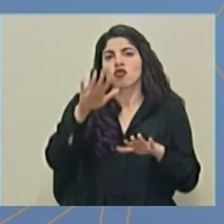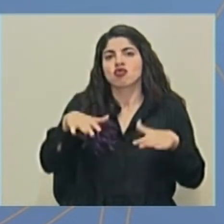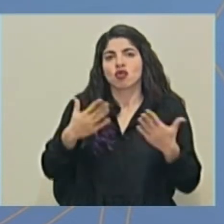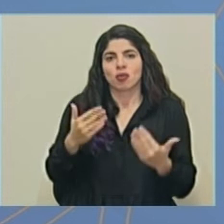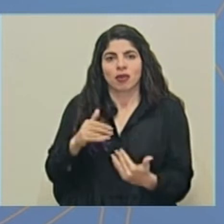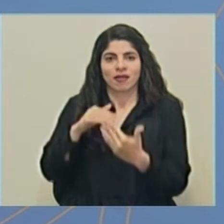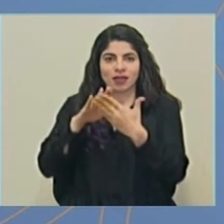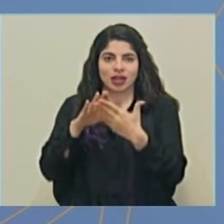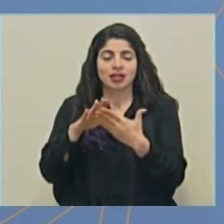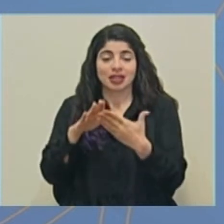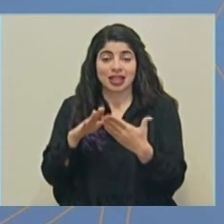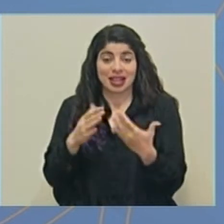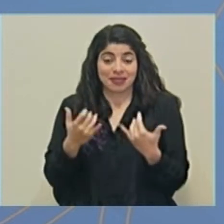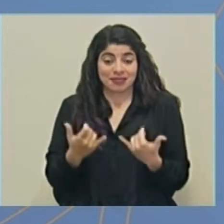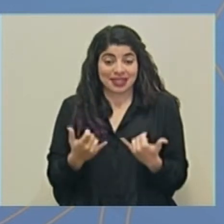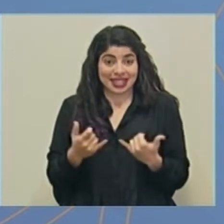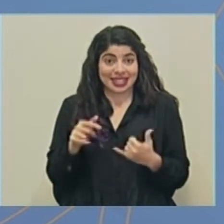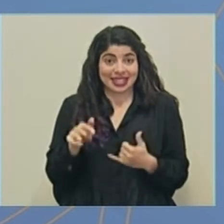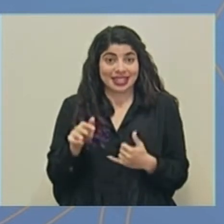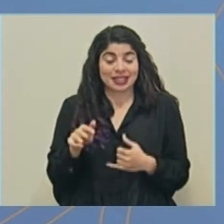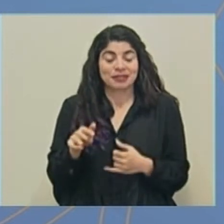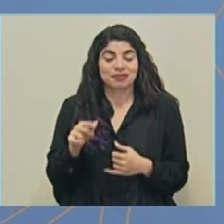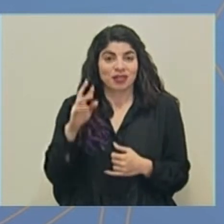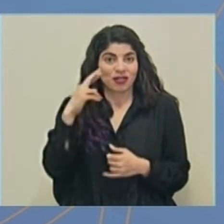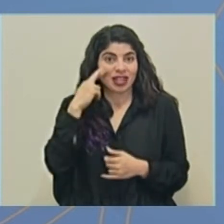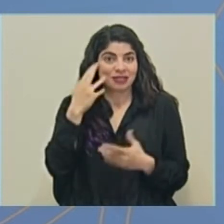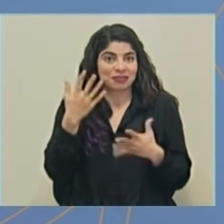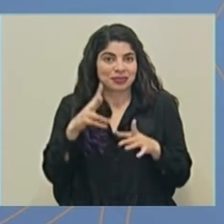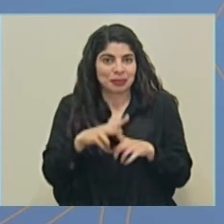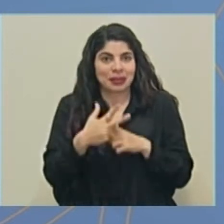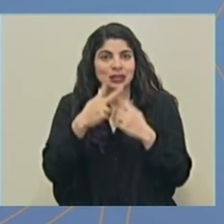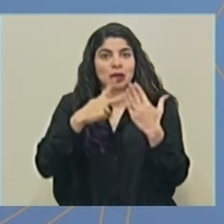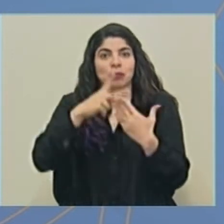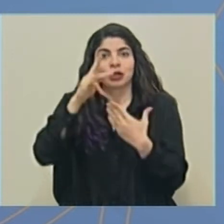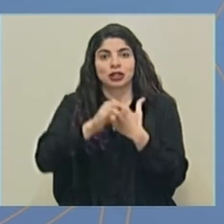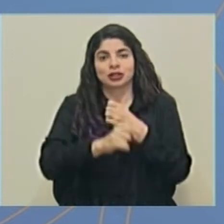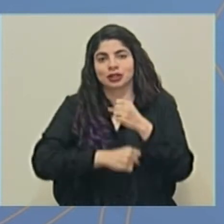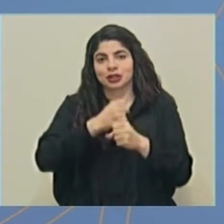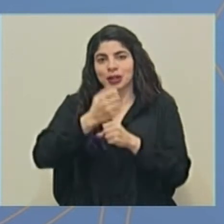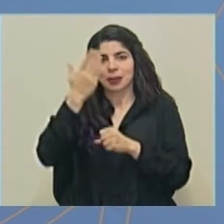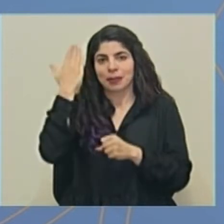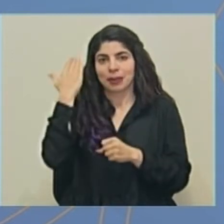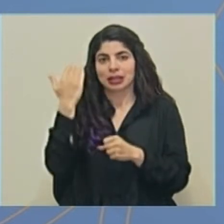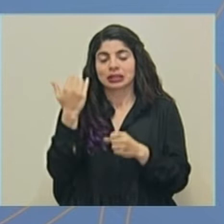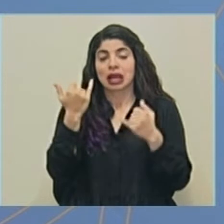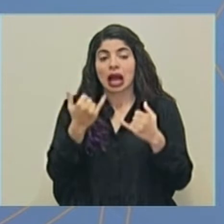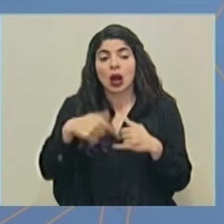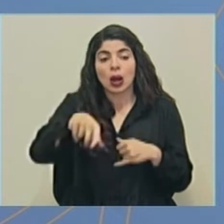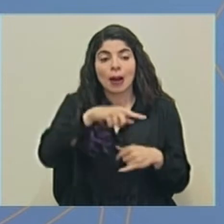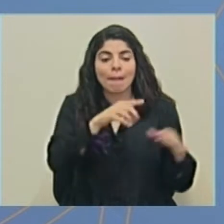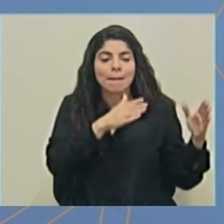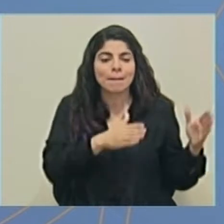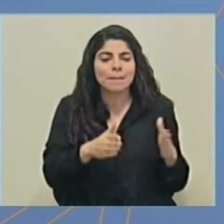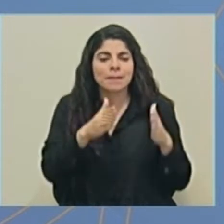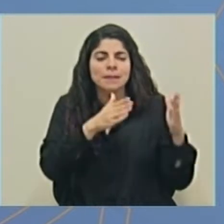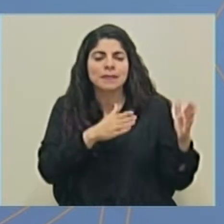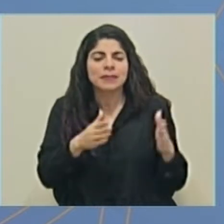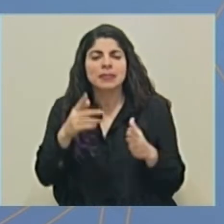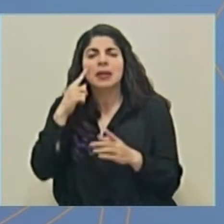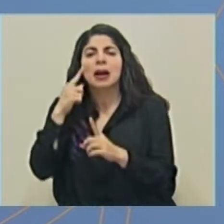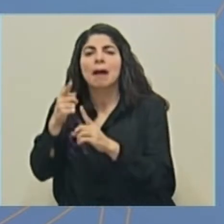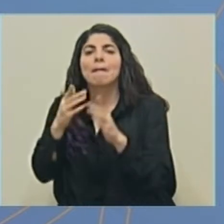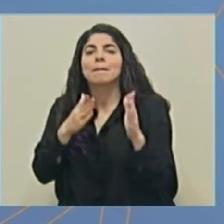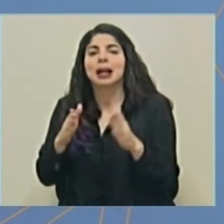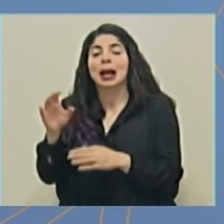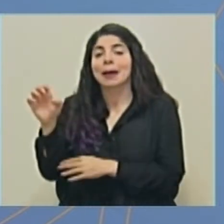factores. En este caso, como hemos iniciado el proyecto el año anterior, nos preparamos para nuestro